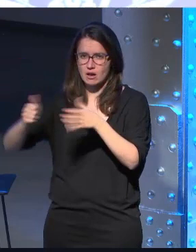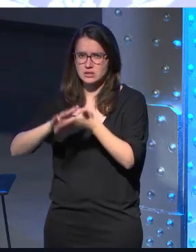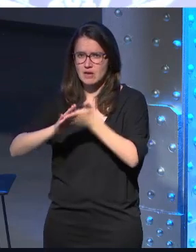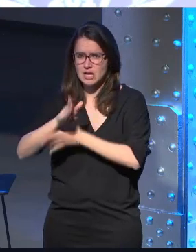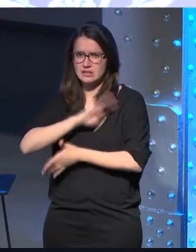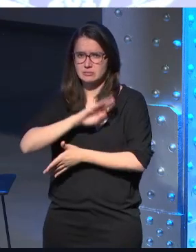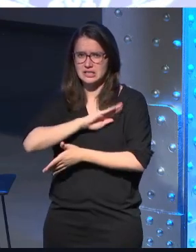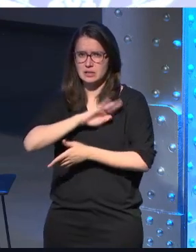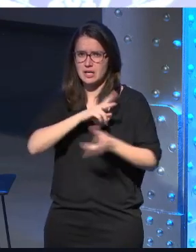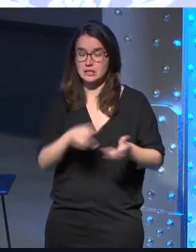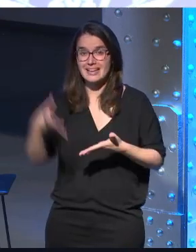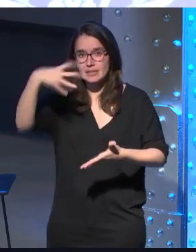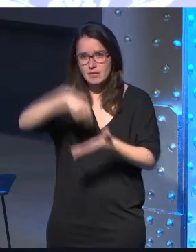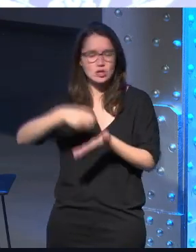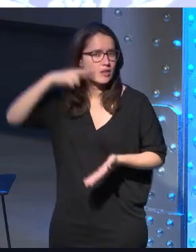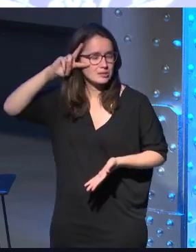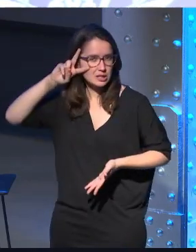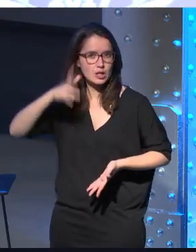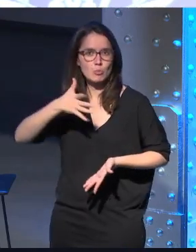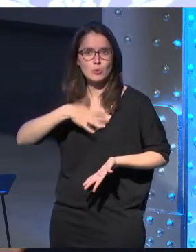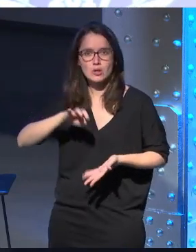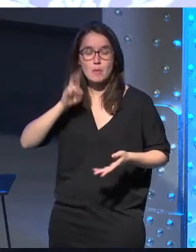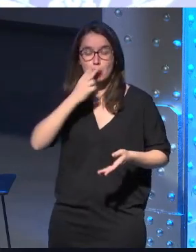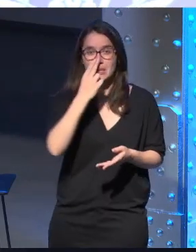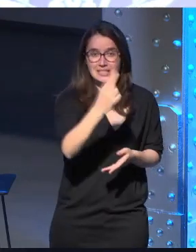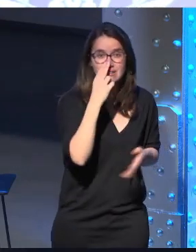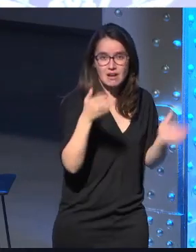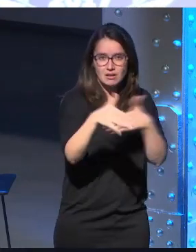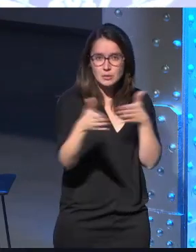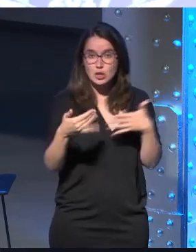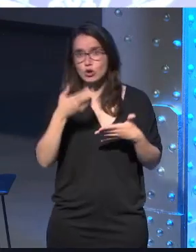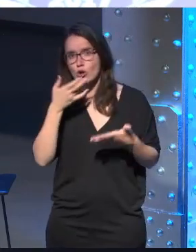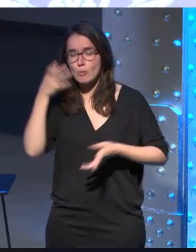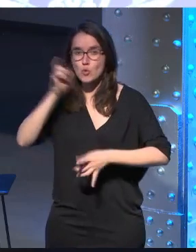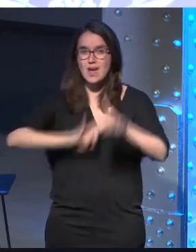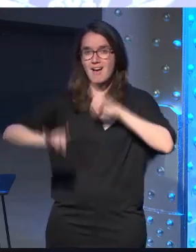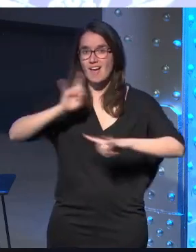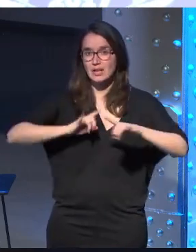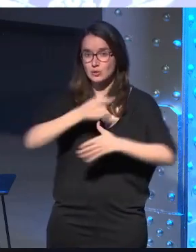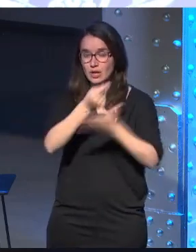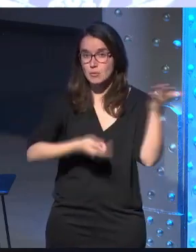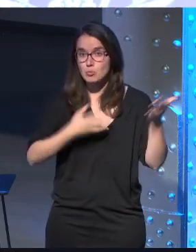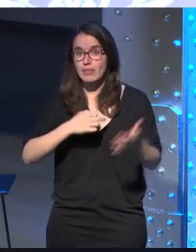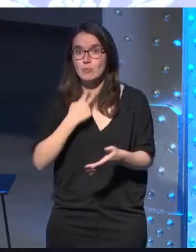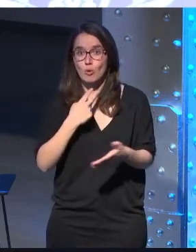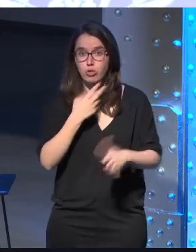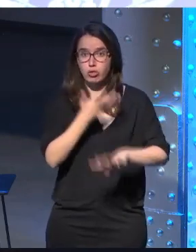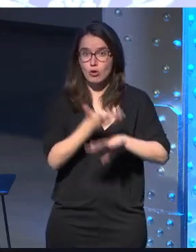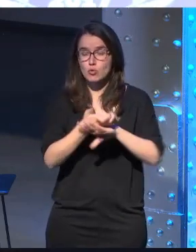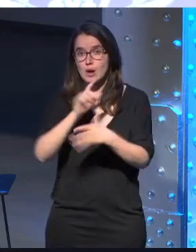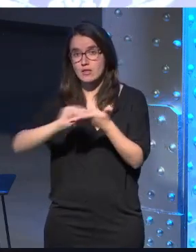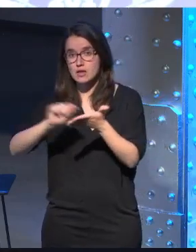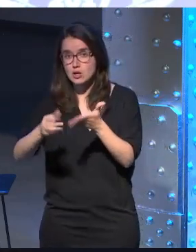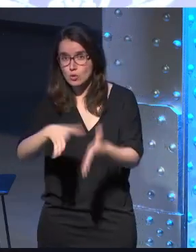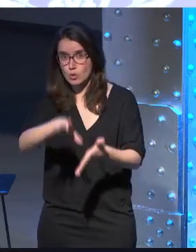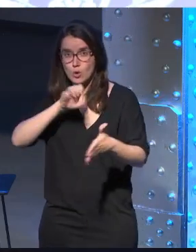dentro estaba dentro de la propia experiencia tú podías visitar las estancias como si fuera una aventura gráfica podías coger una nota de voz una nota de un diario expandir